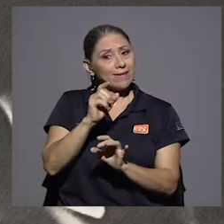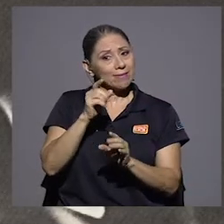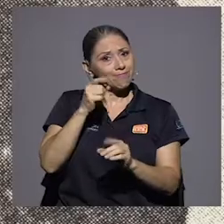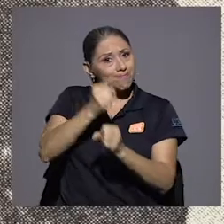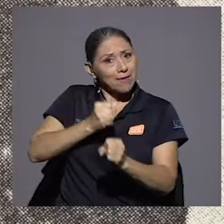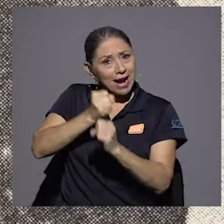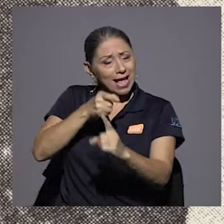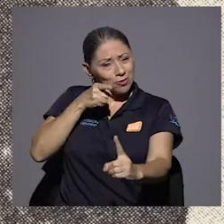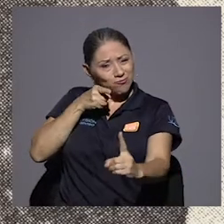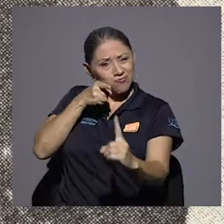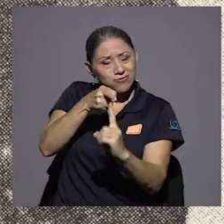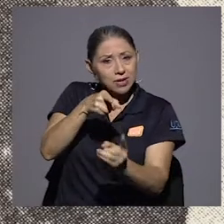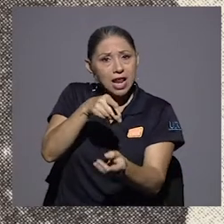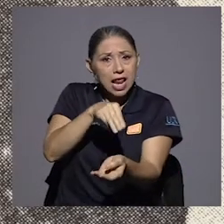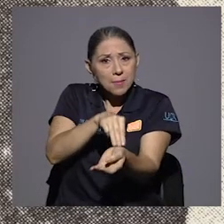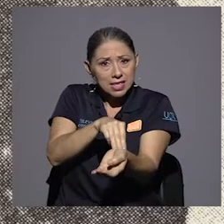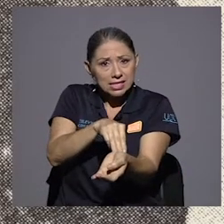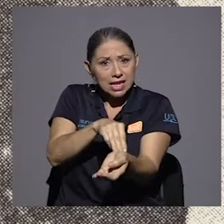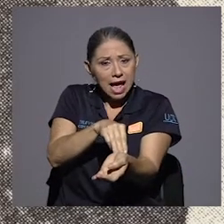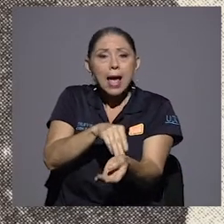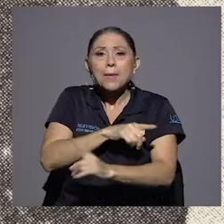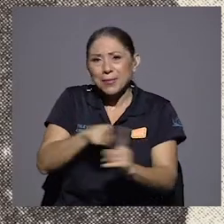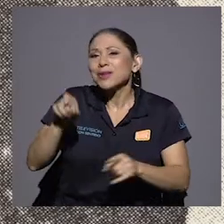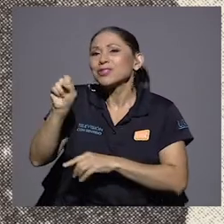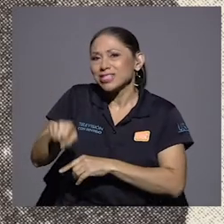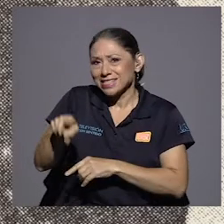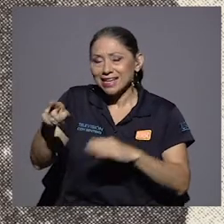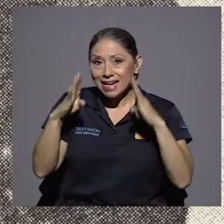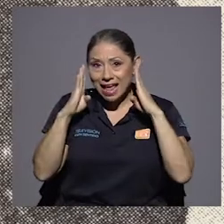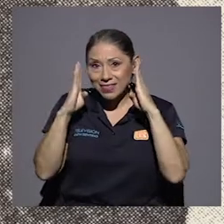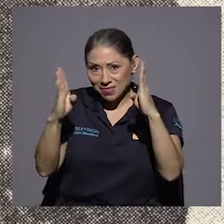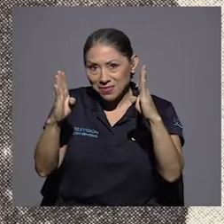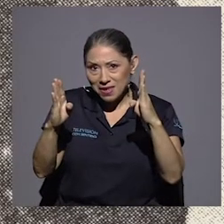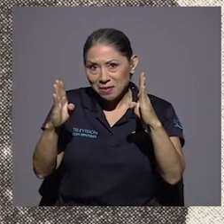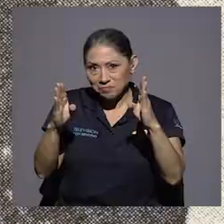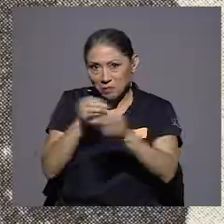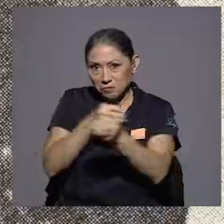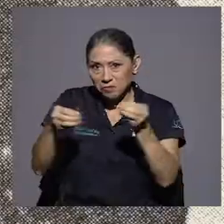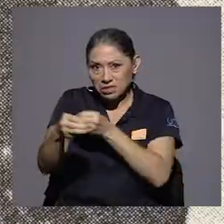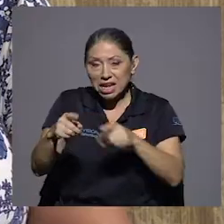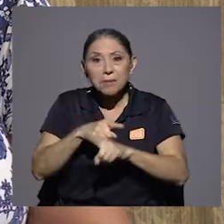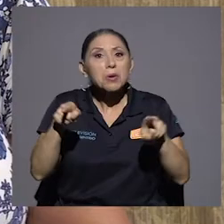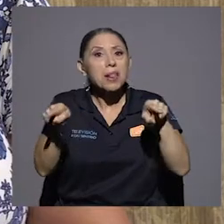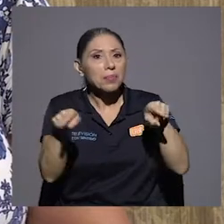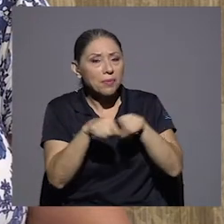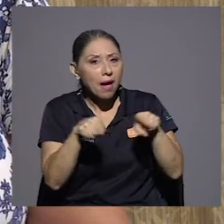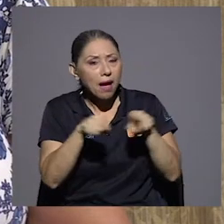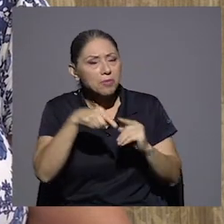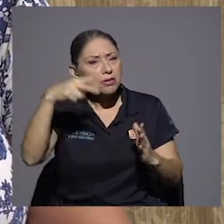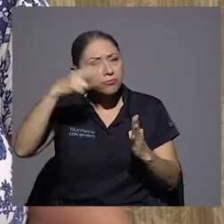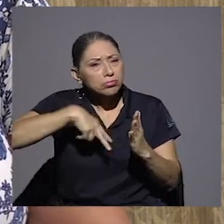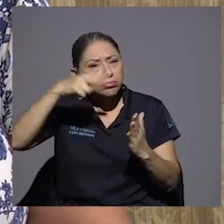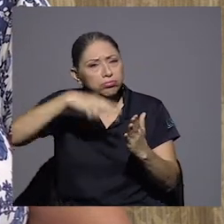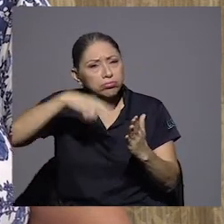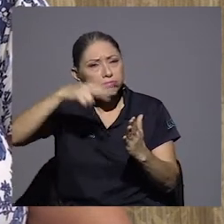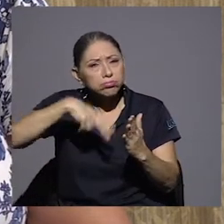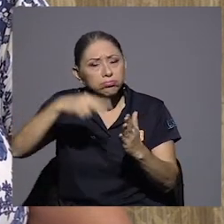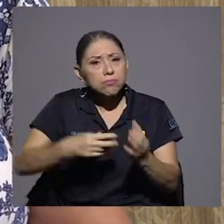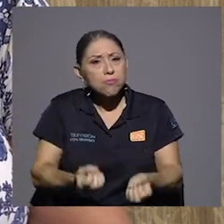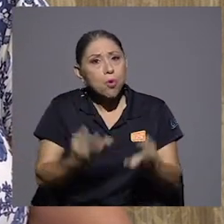medicina, aunque sí la ejercía en consulta, leía muchísimo también en las últimas